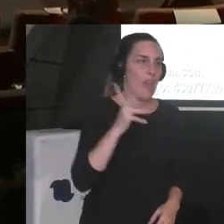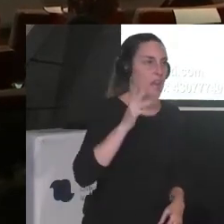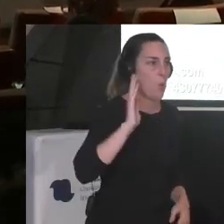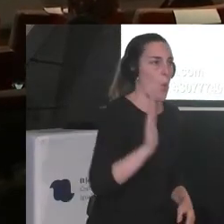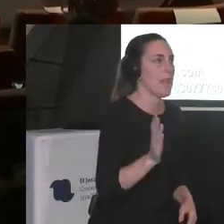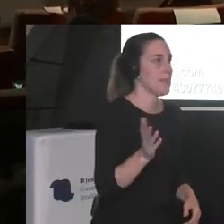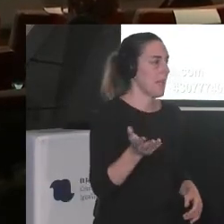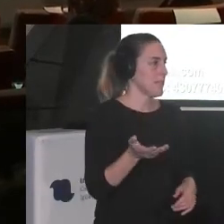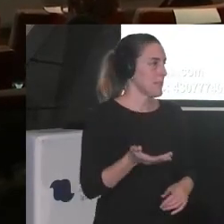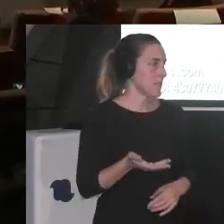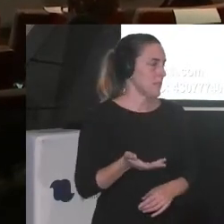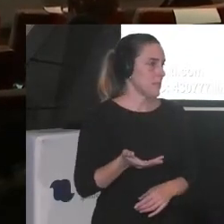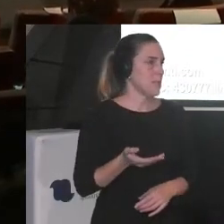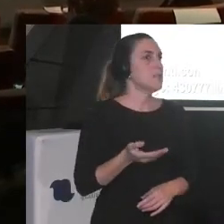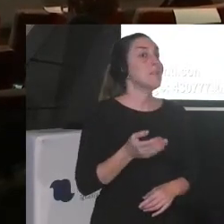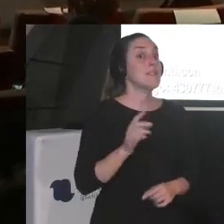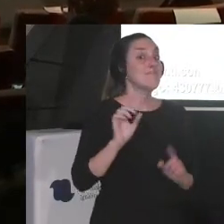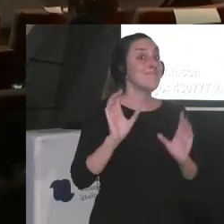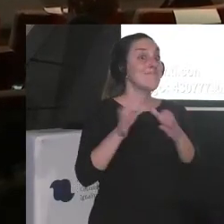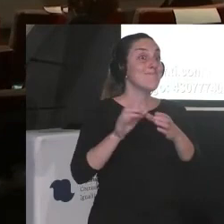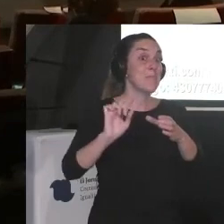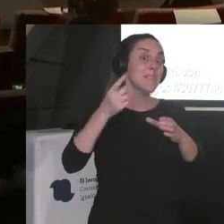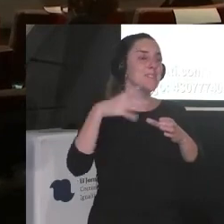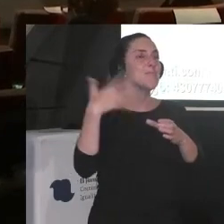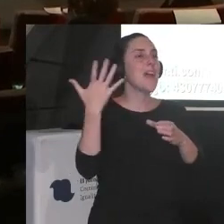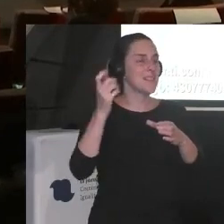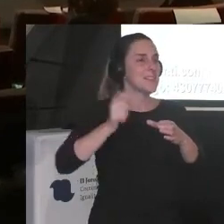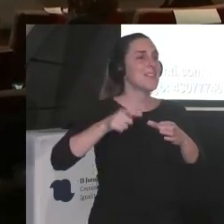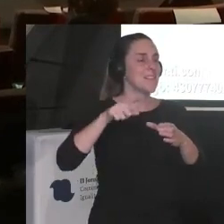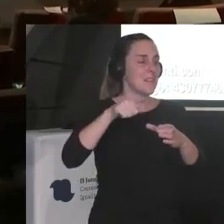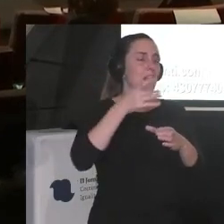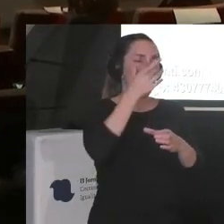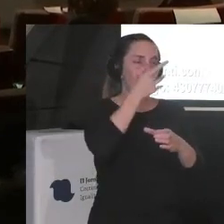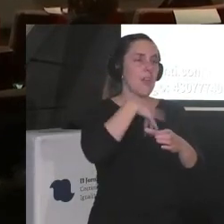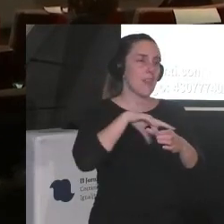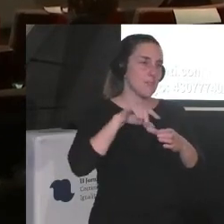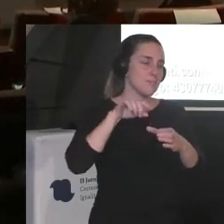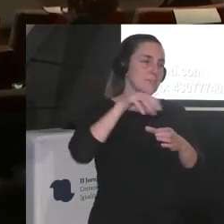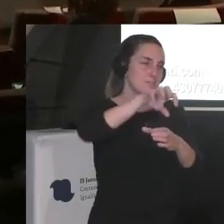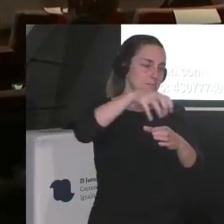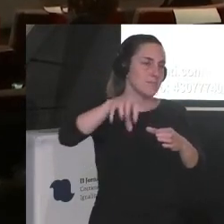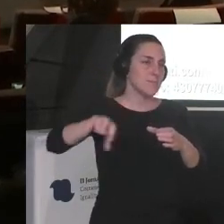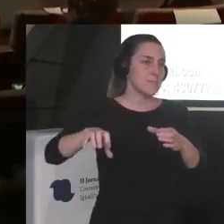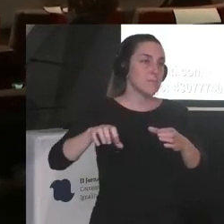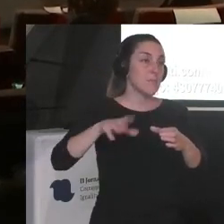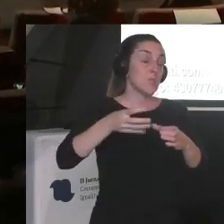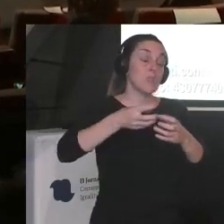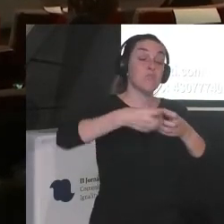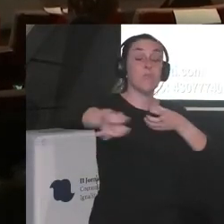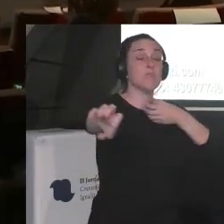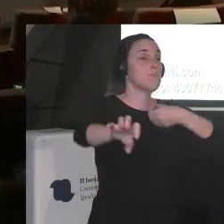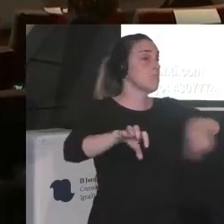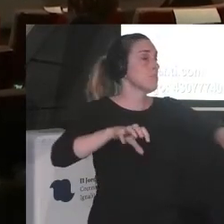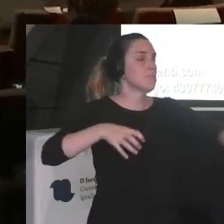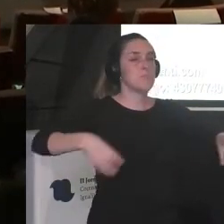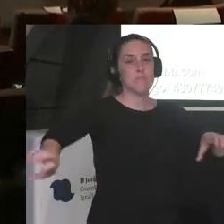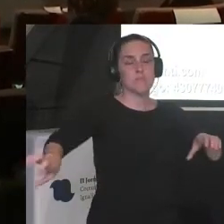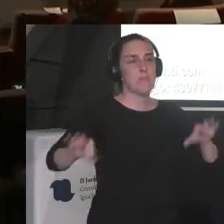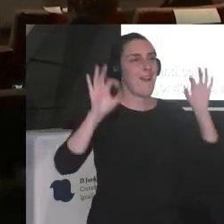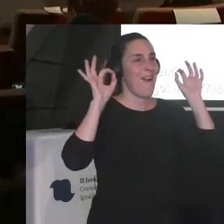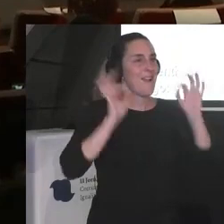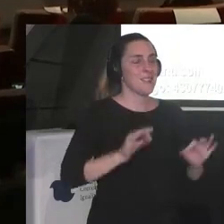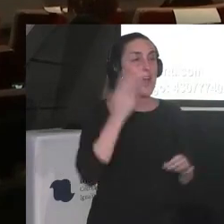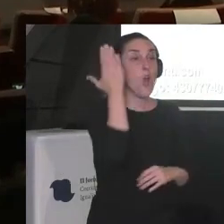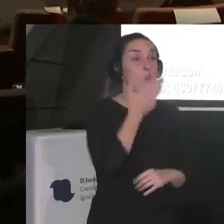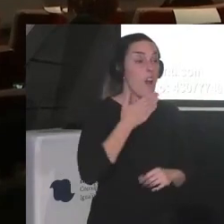están sobre todo las personas racializadas ¿no? y es como segregación segregación constante desde el